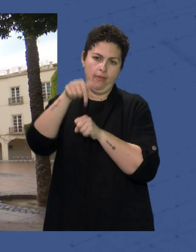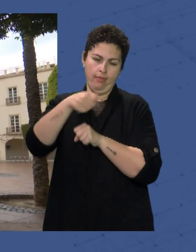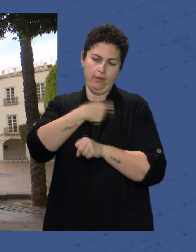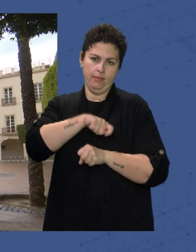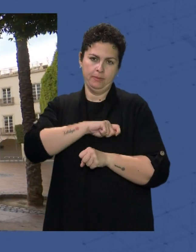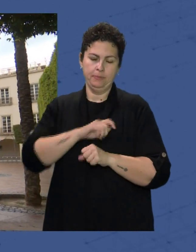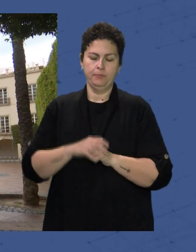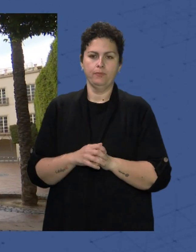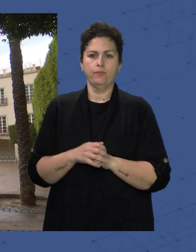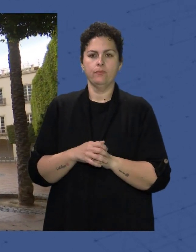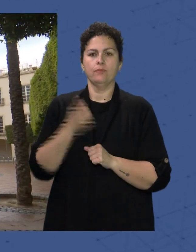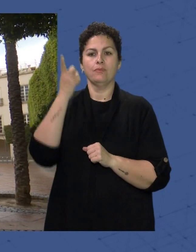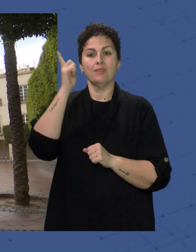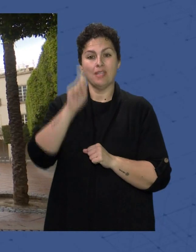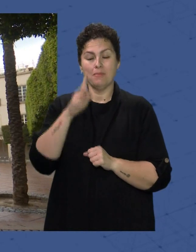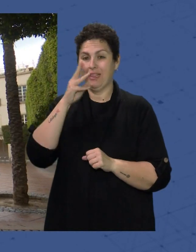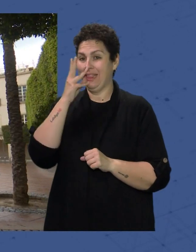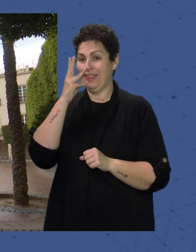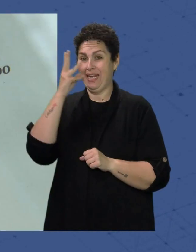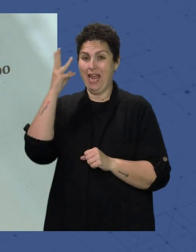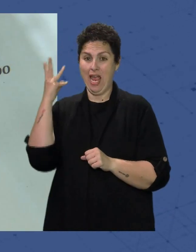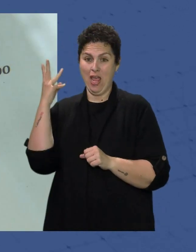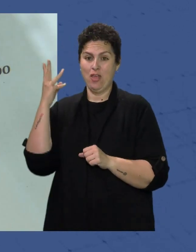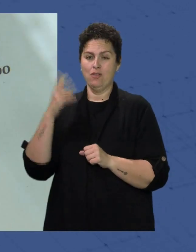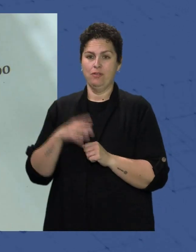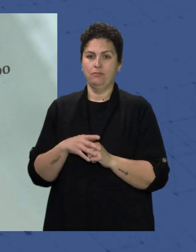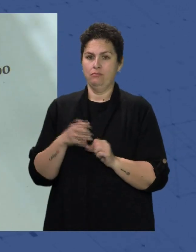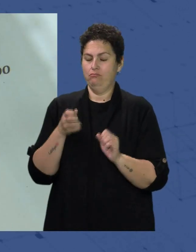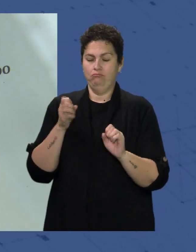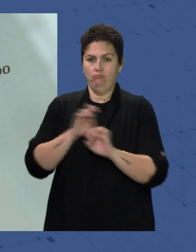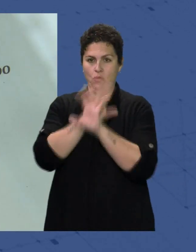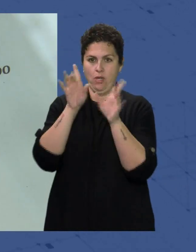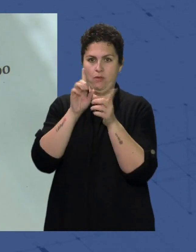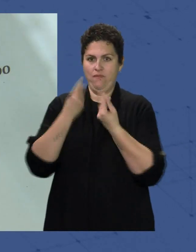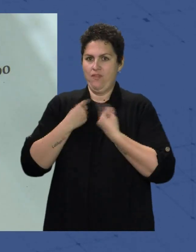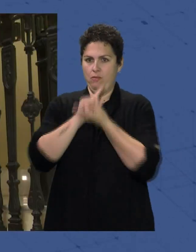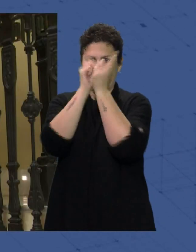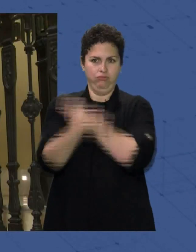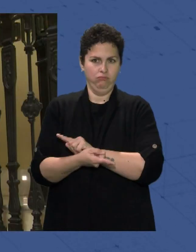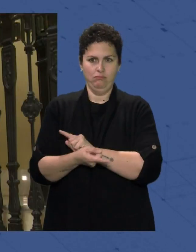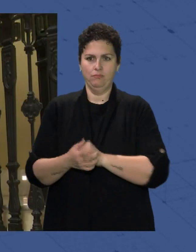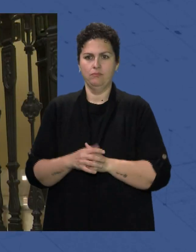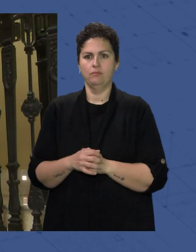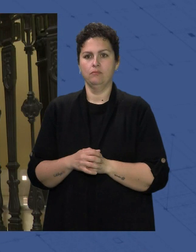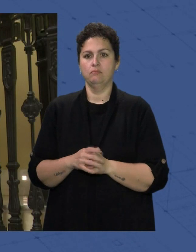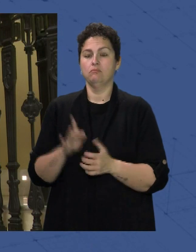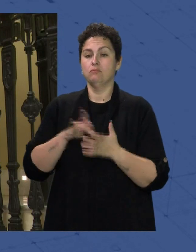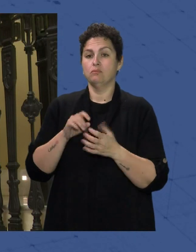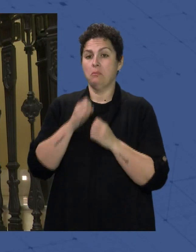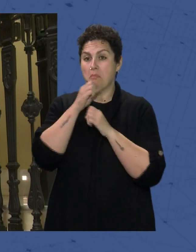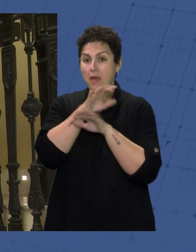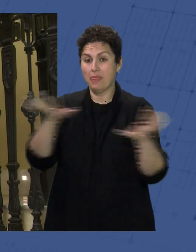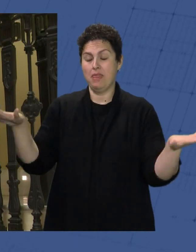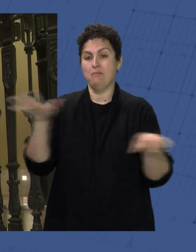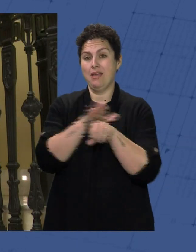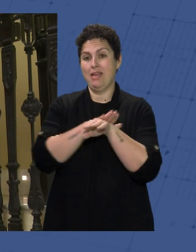Y tres años Desde que innegablemente Nos cambiara la vida En Almería Desde el comienzo De pandemia Desde este estado De alarma